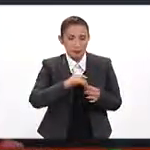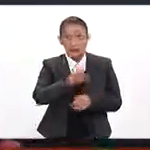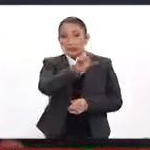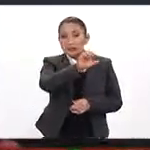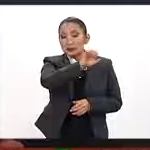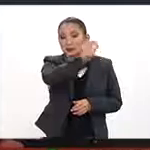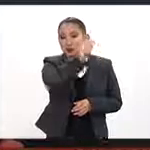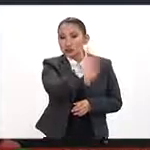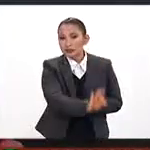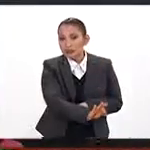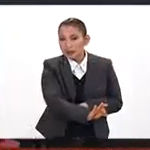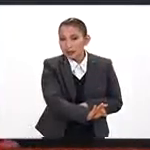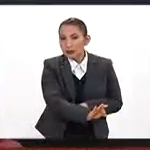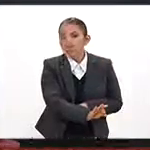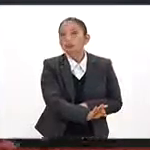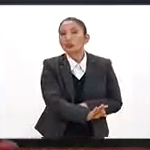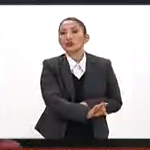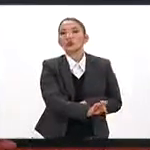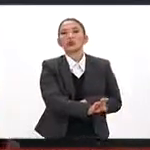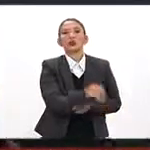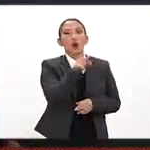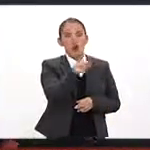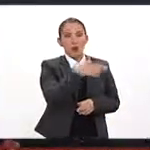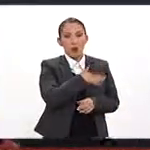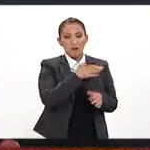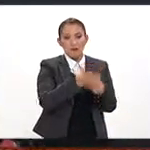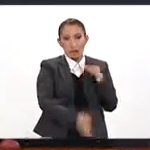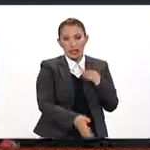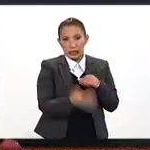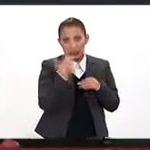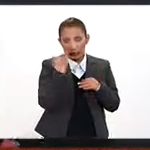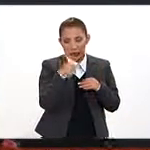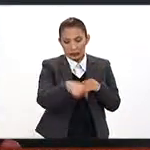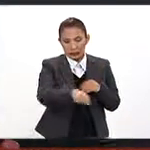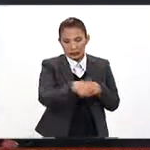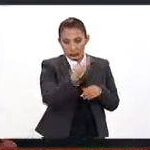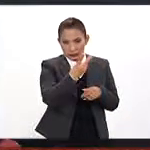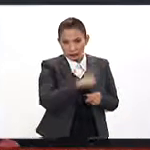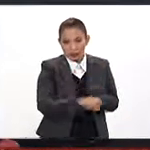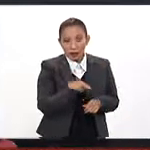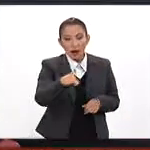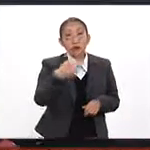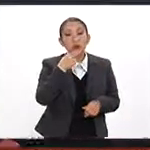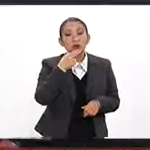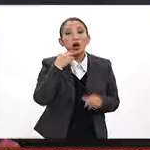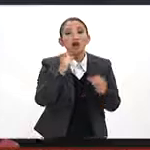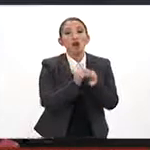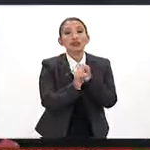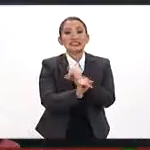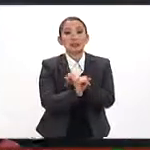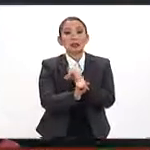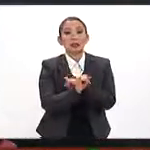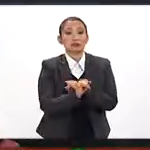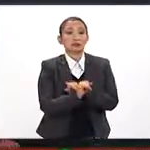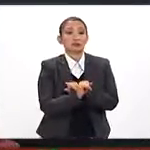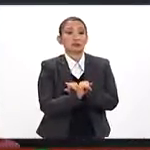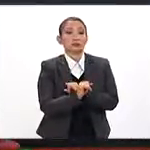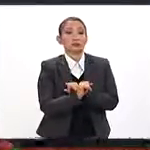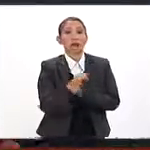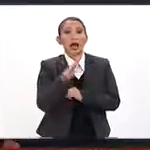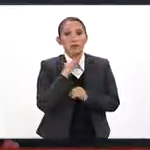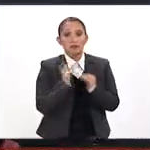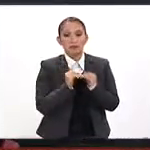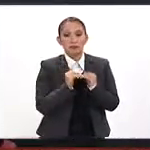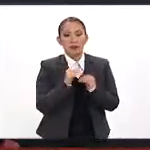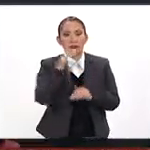el 60% ahora en buen fin, en este fin de semana, se utiliza a través ya de medios electrónicos, y ha habido